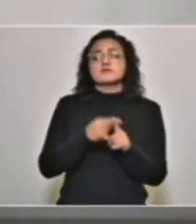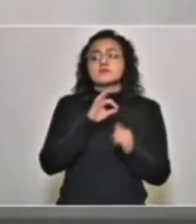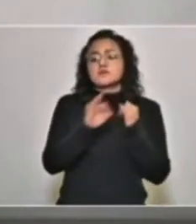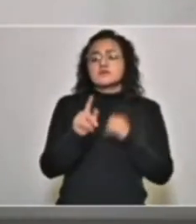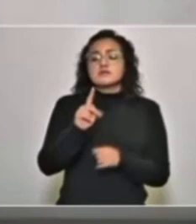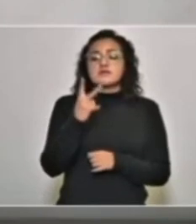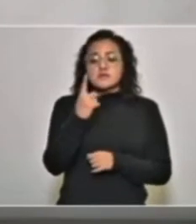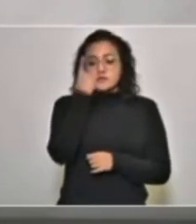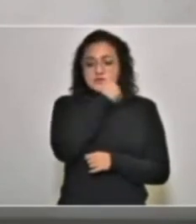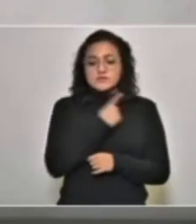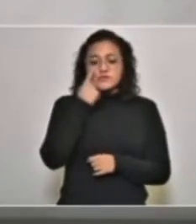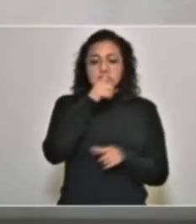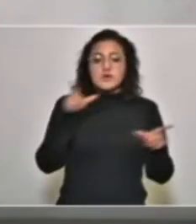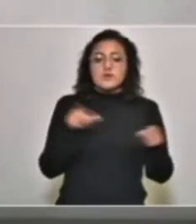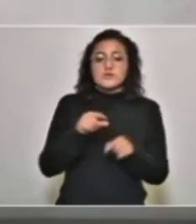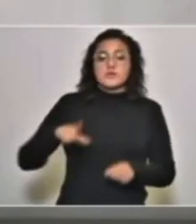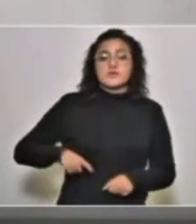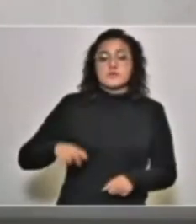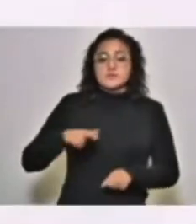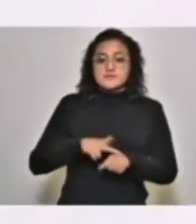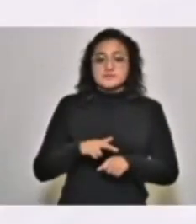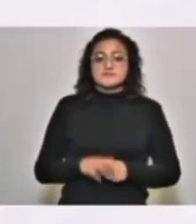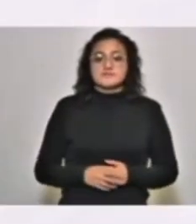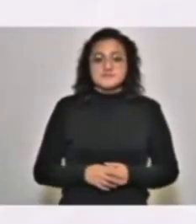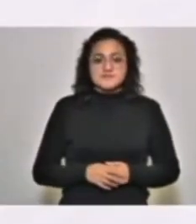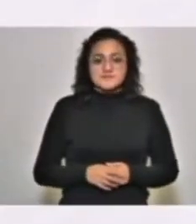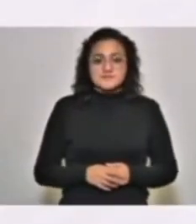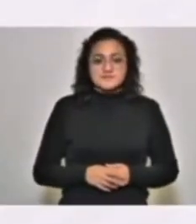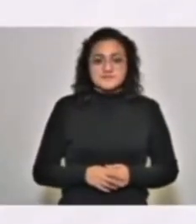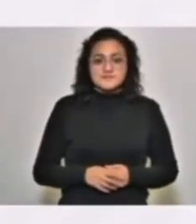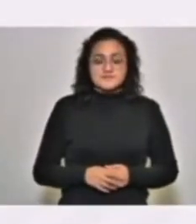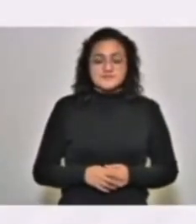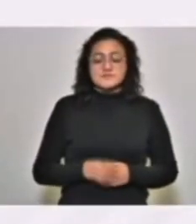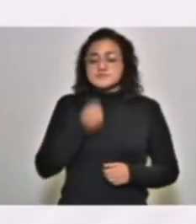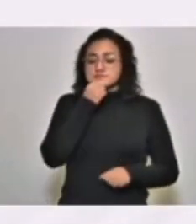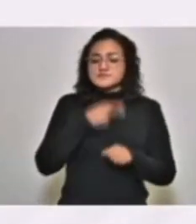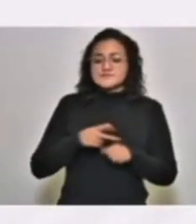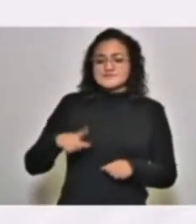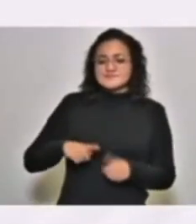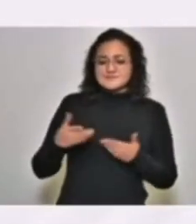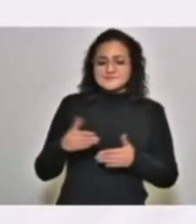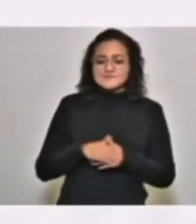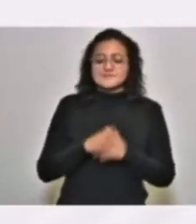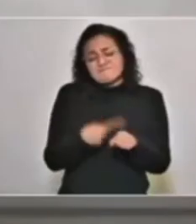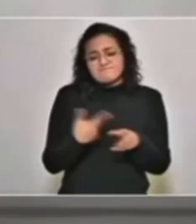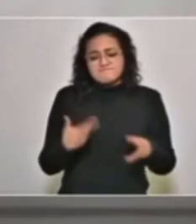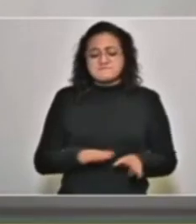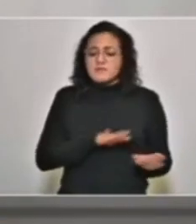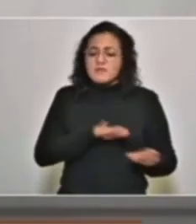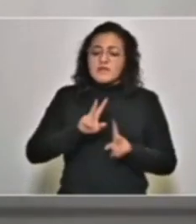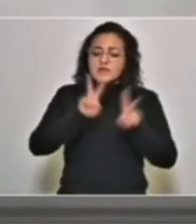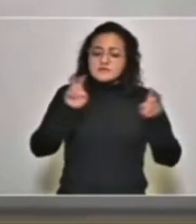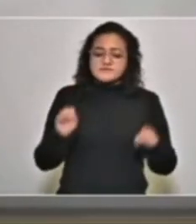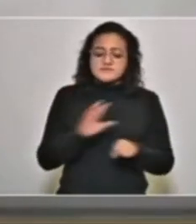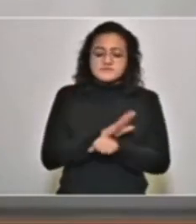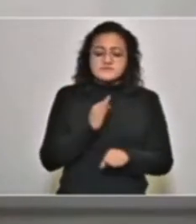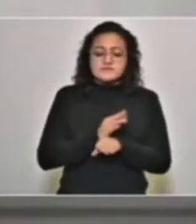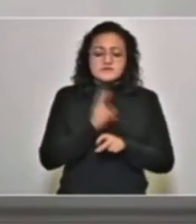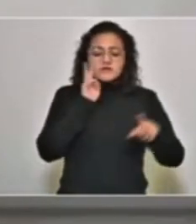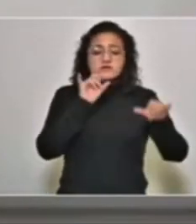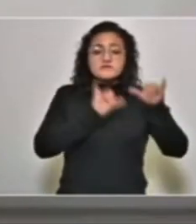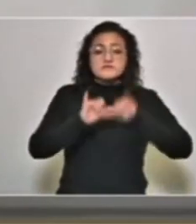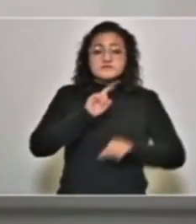últimas 72 horas. ¿Es cuánto, gobernador? Doctor Secretario de Gobernación. Tenemos muestras